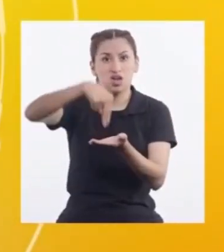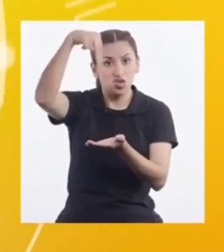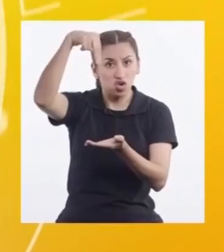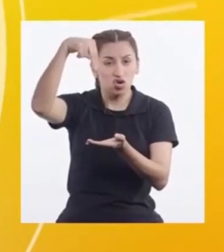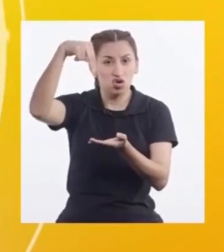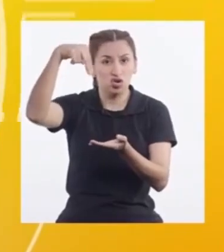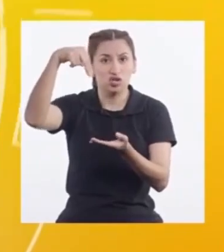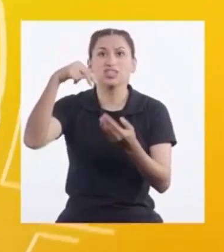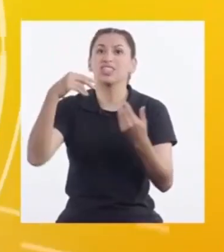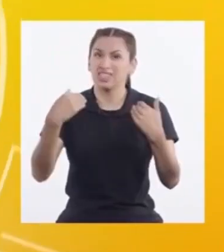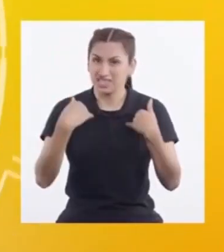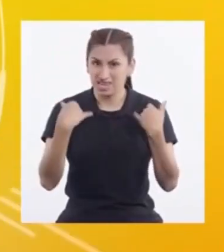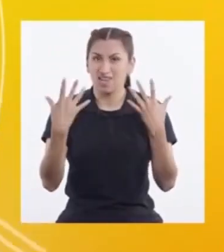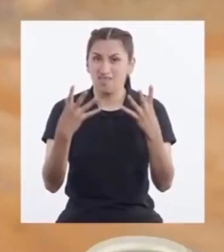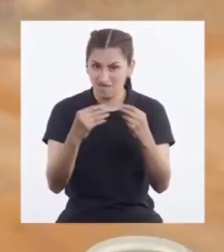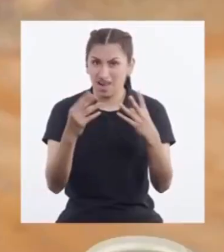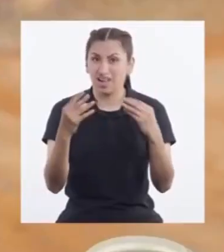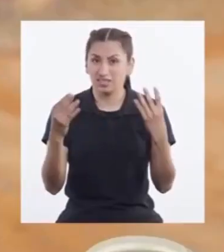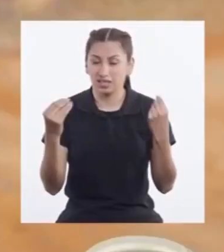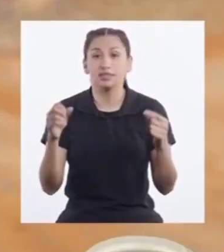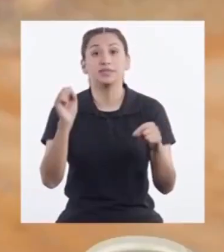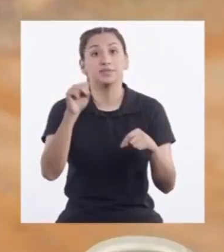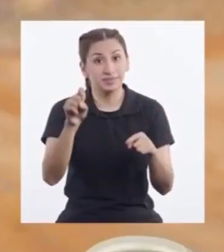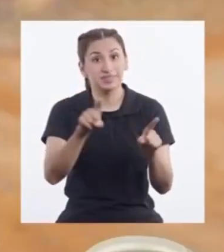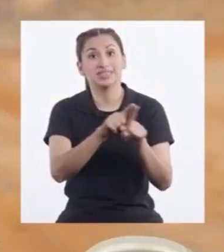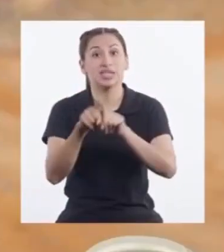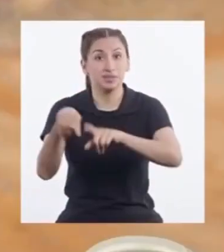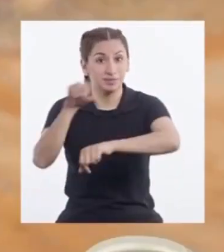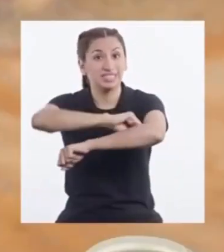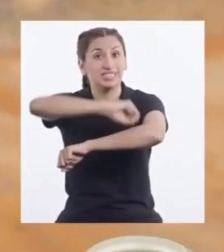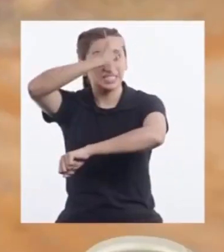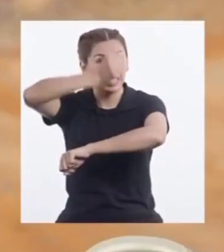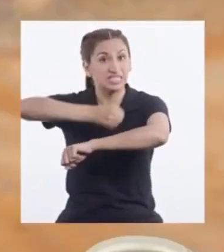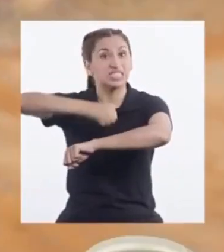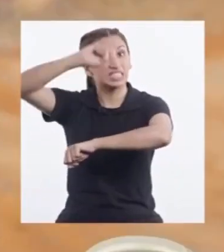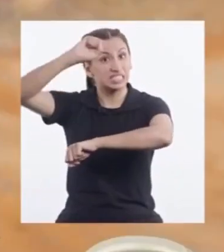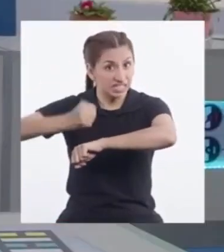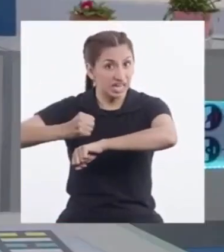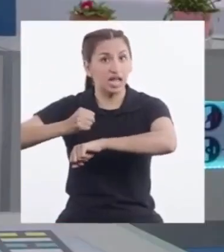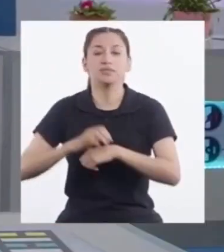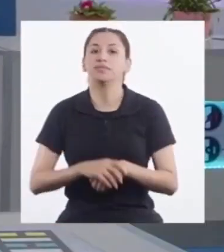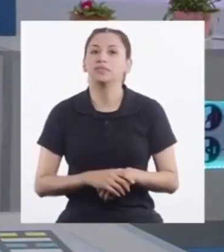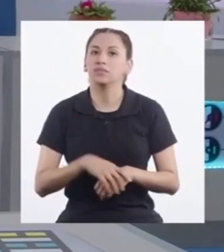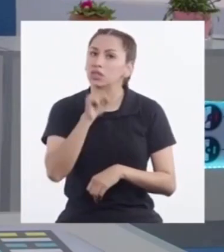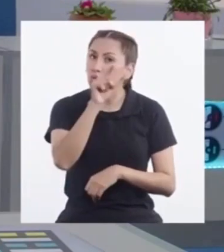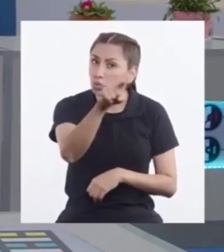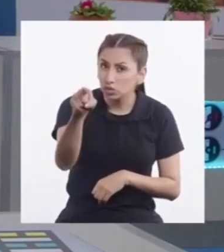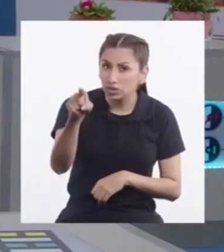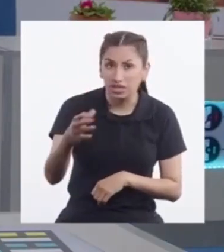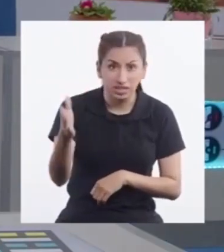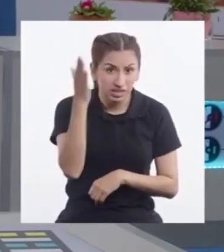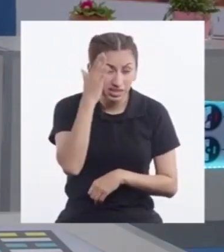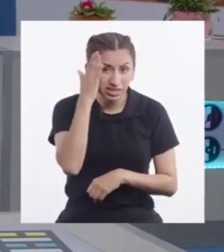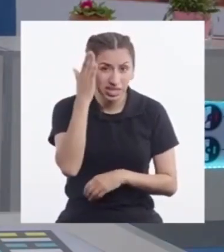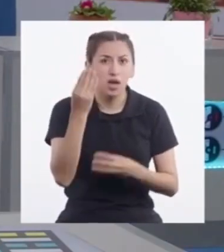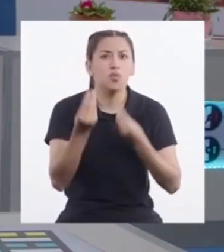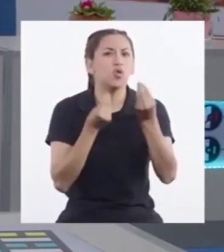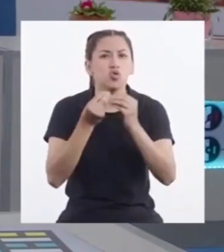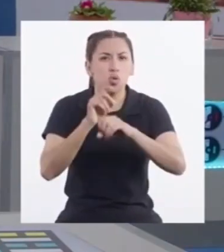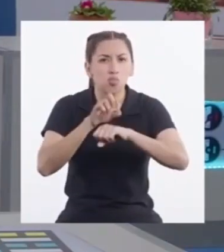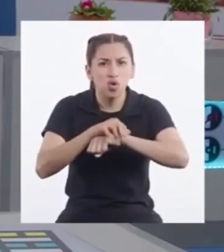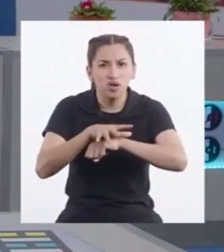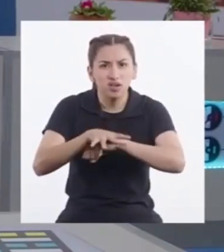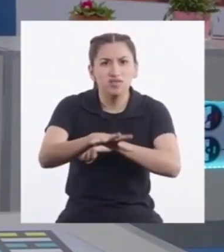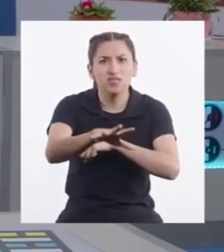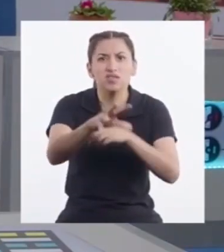norte Ocurre bastante Y también En la sierra ¿Y ustedes Saben de qué manera